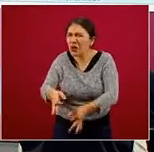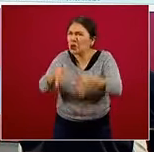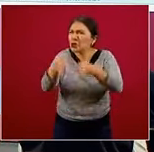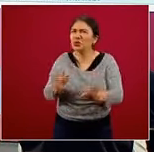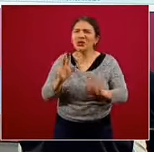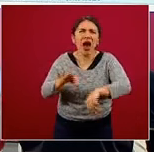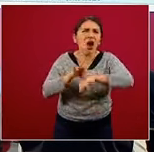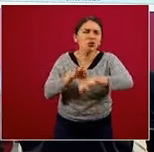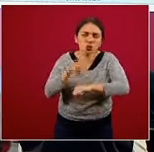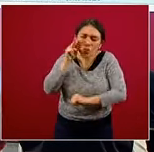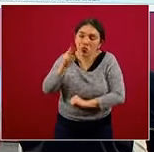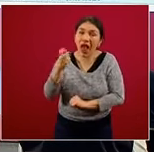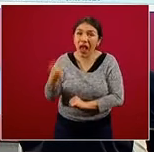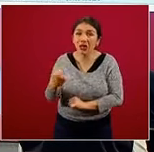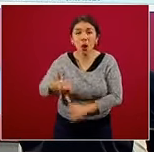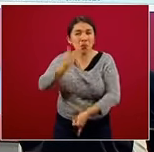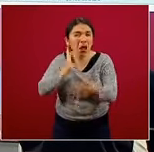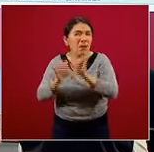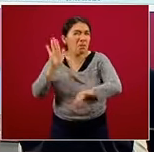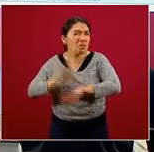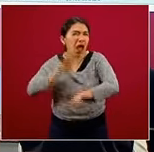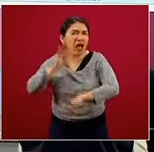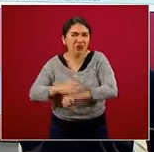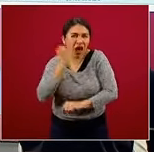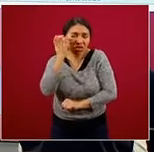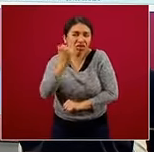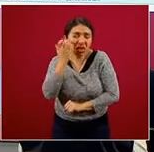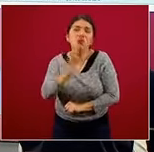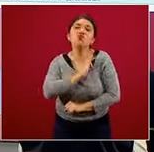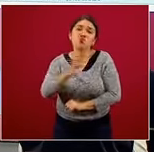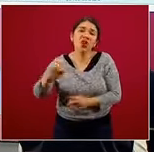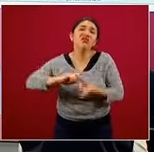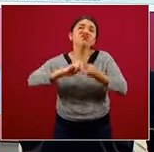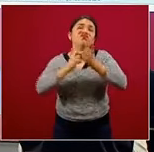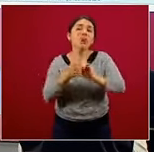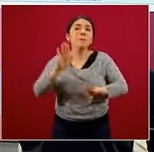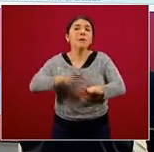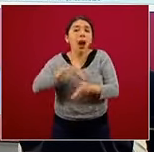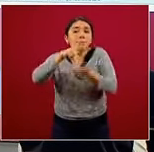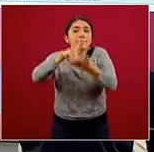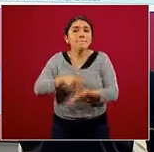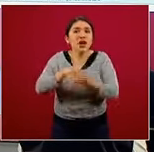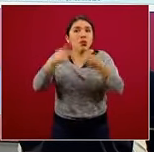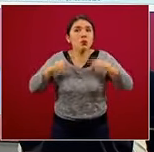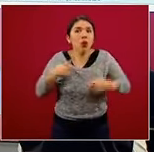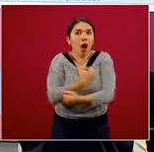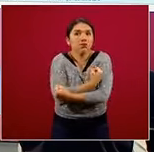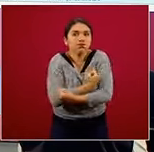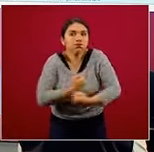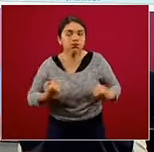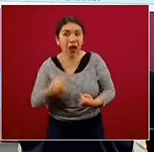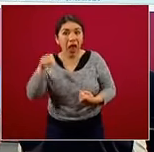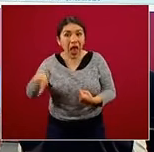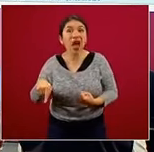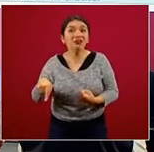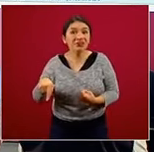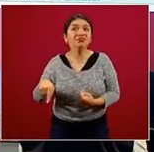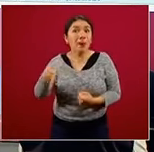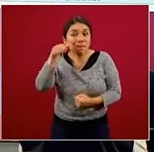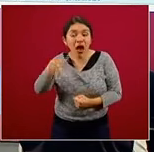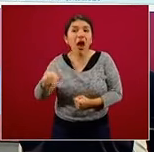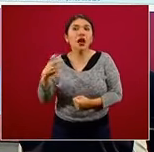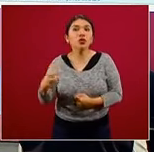contundente de que su consumo excesivo aumenta el peso de las personas. Es decir, lleva a